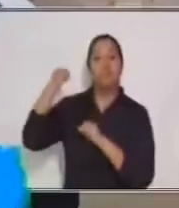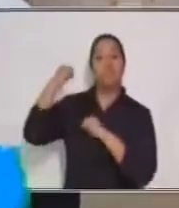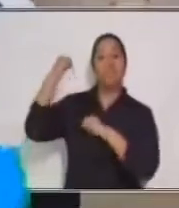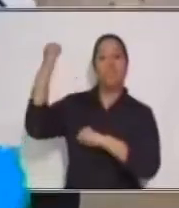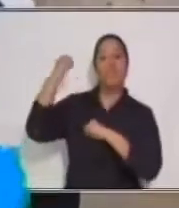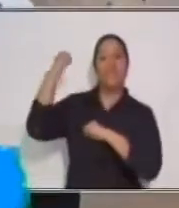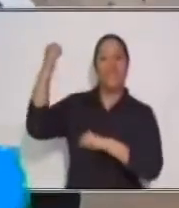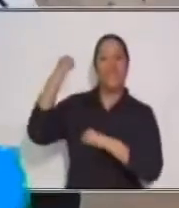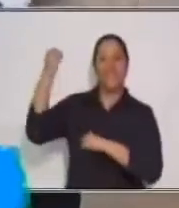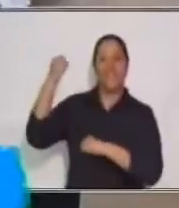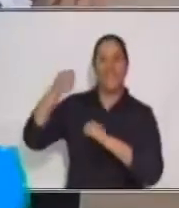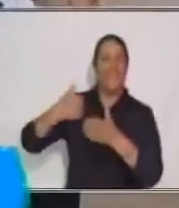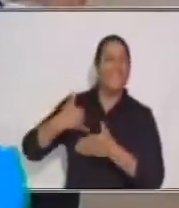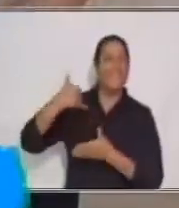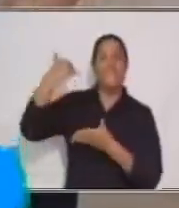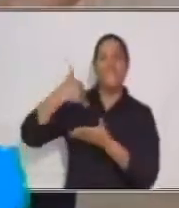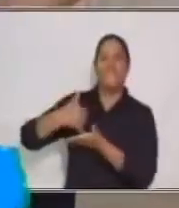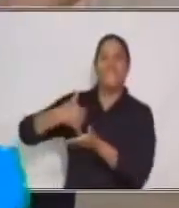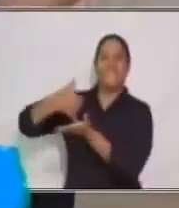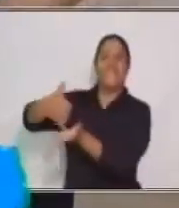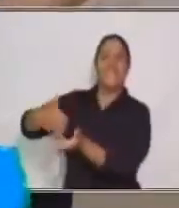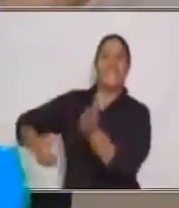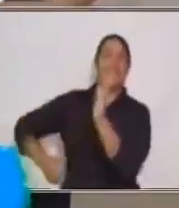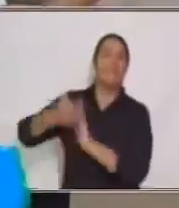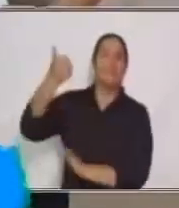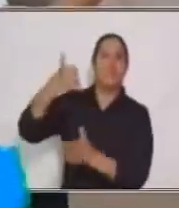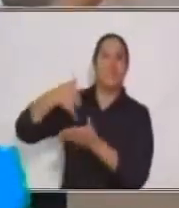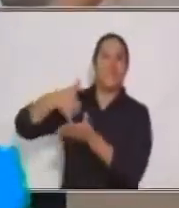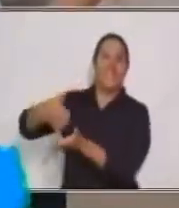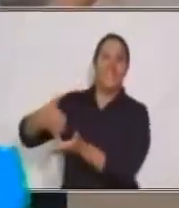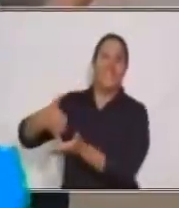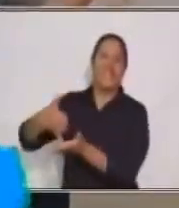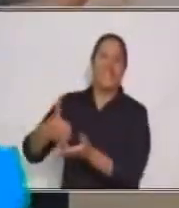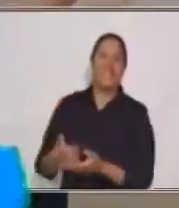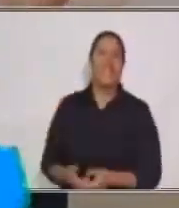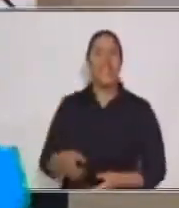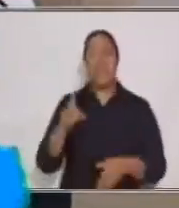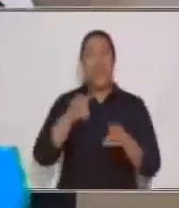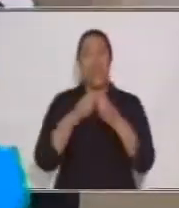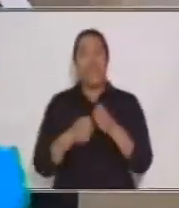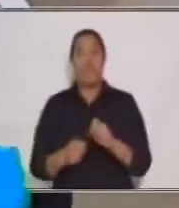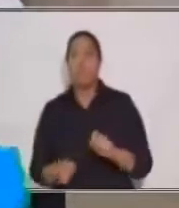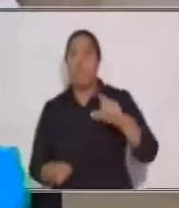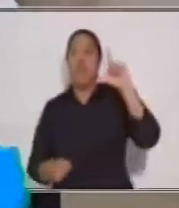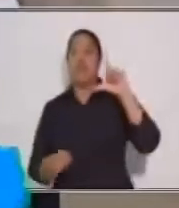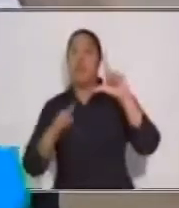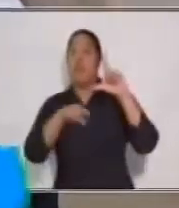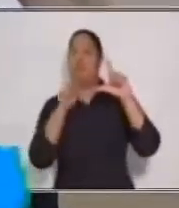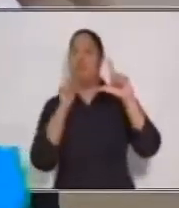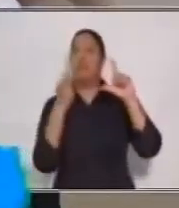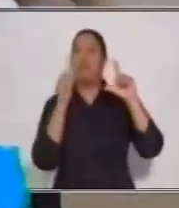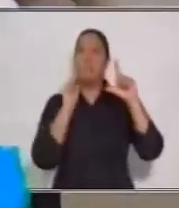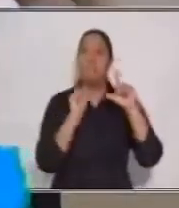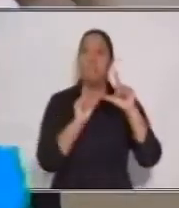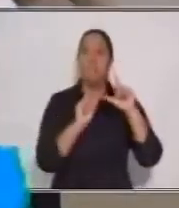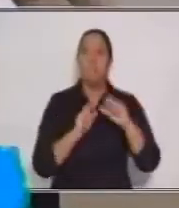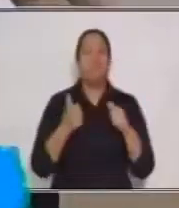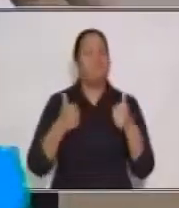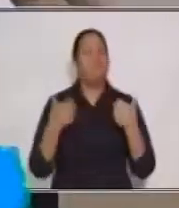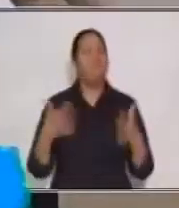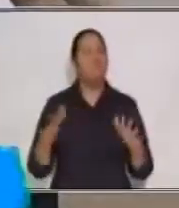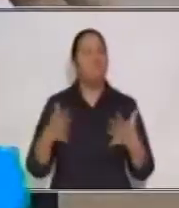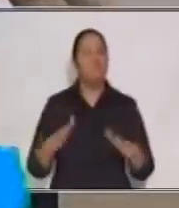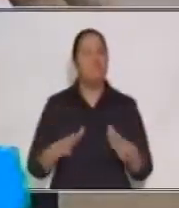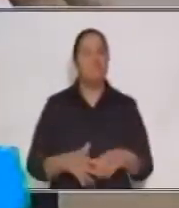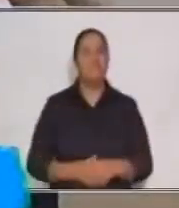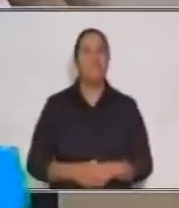el campeonato. Como tenemos una mayúscula aquí que colocamos, un punto. Muy bien. Excelente.